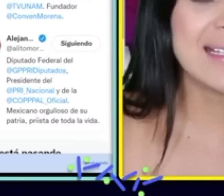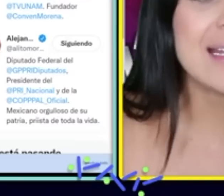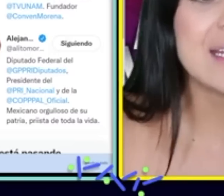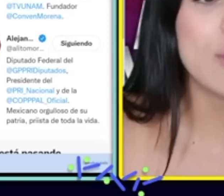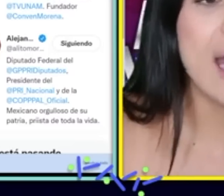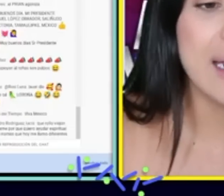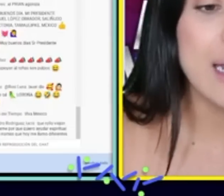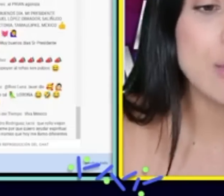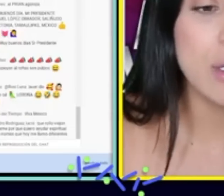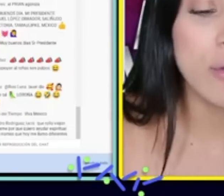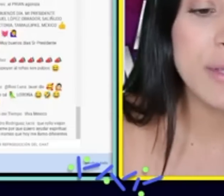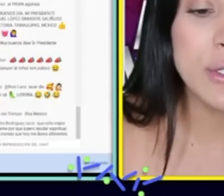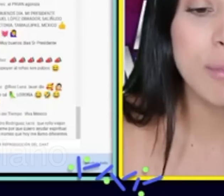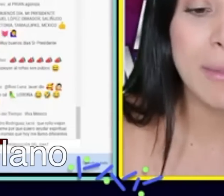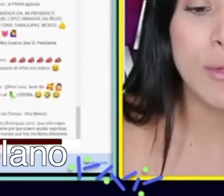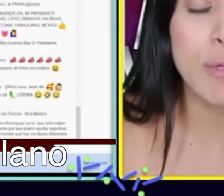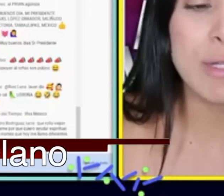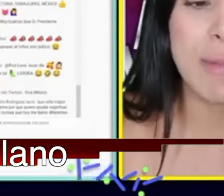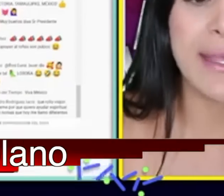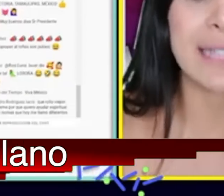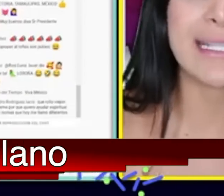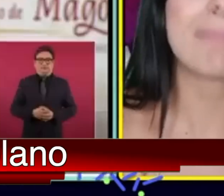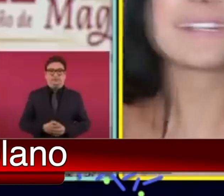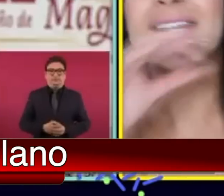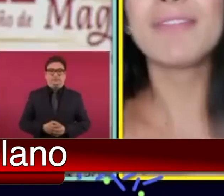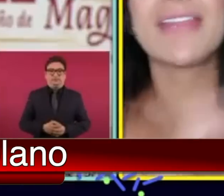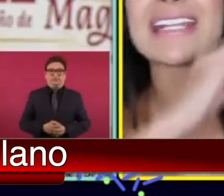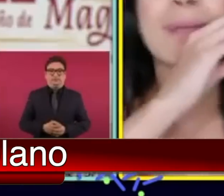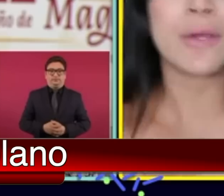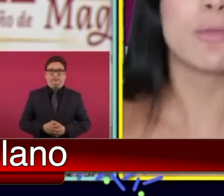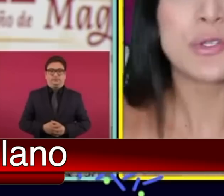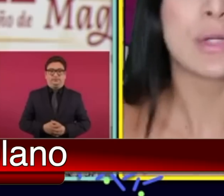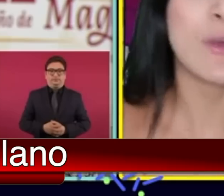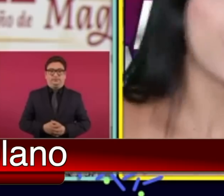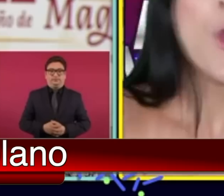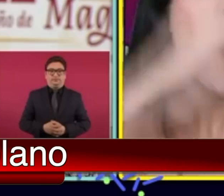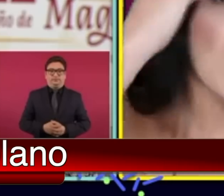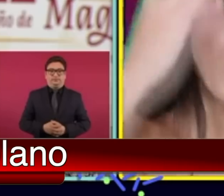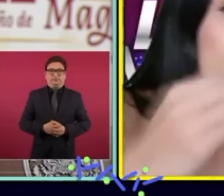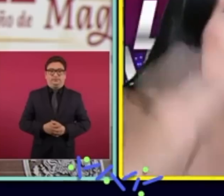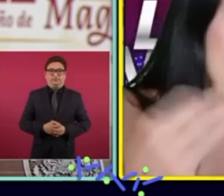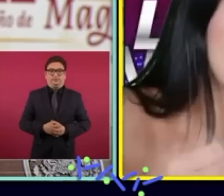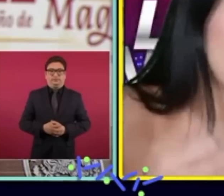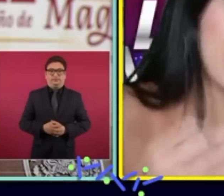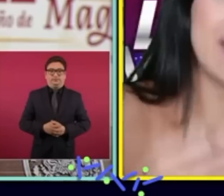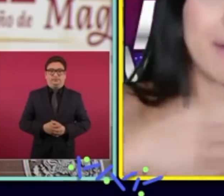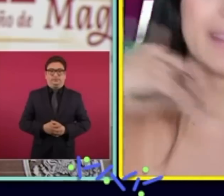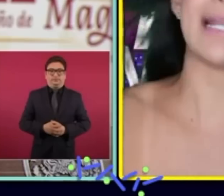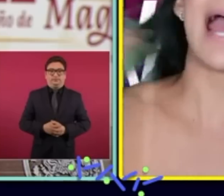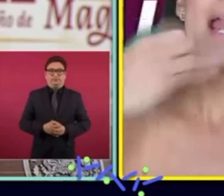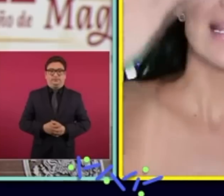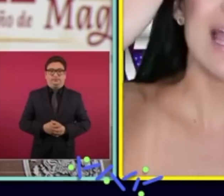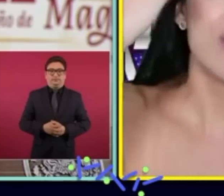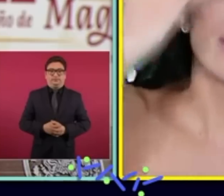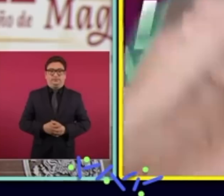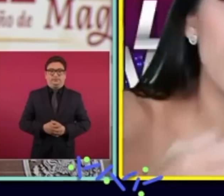Si estás listo, arrancamos con la información. Primero, bueno, pues platicarte que el presidente Andrés Manuel López Obrador lo vuelve a hacer, mi querida familia.